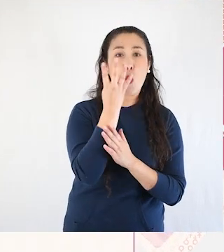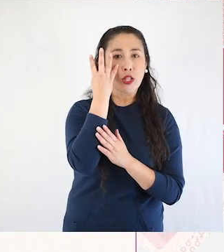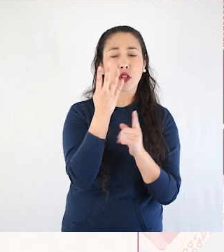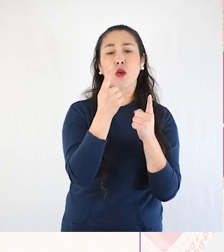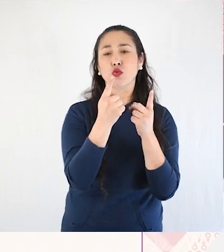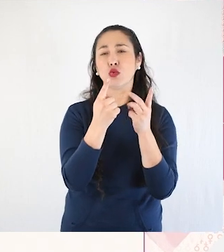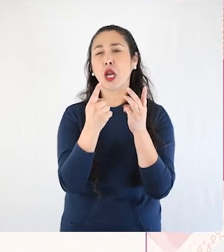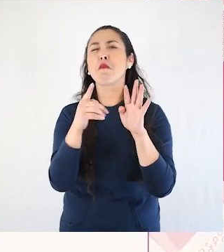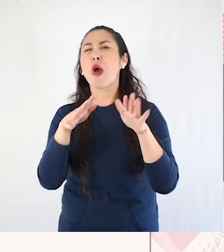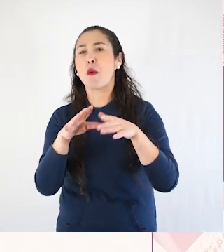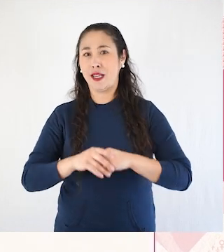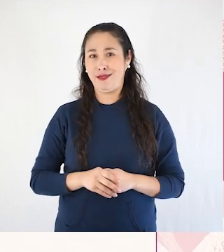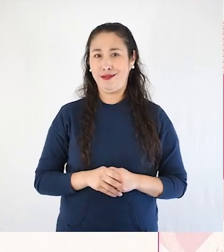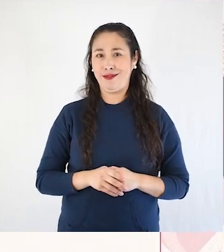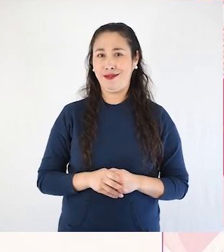días.